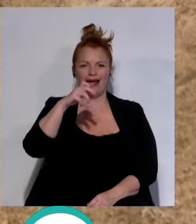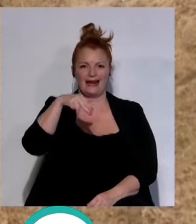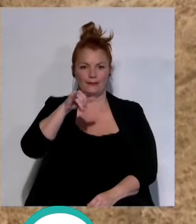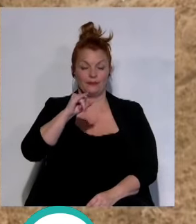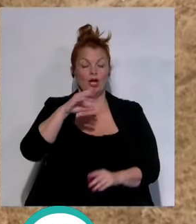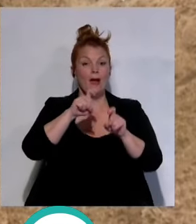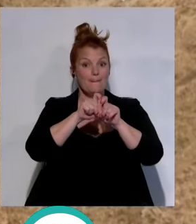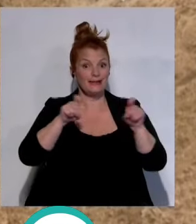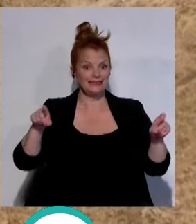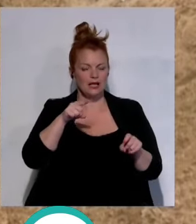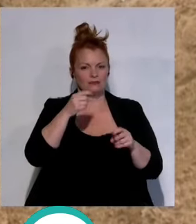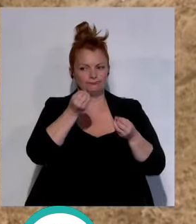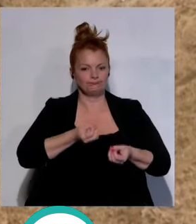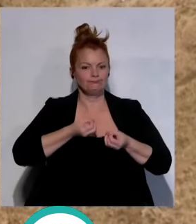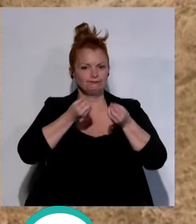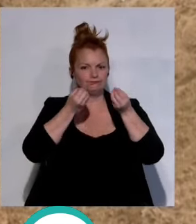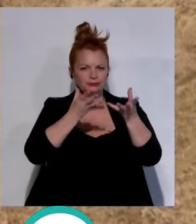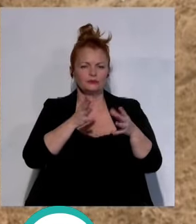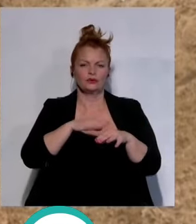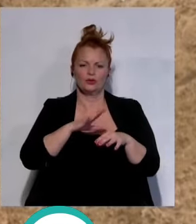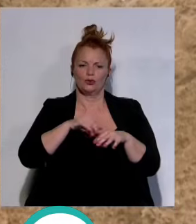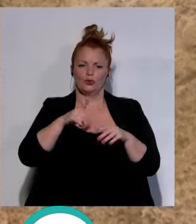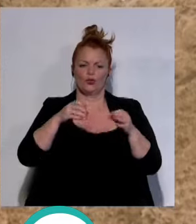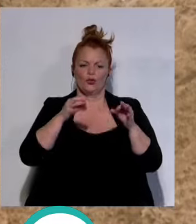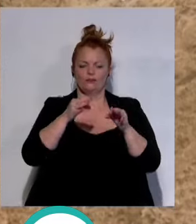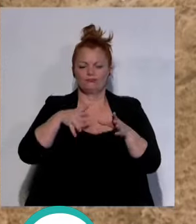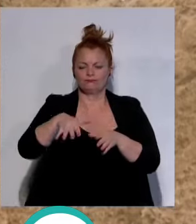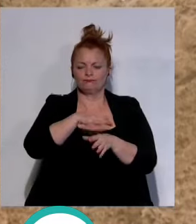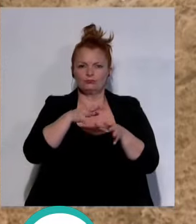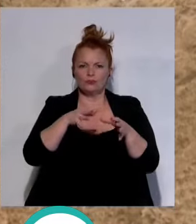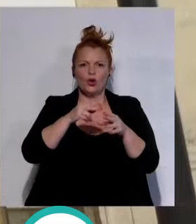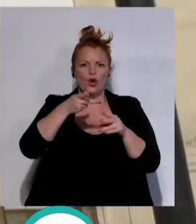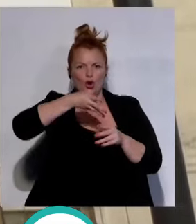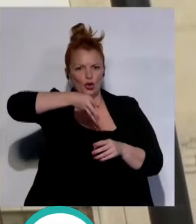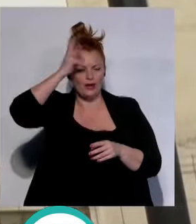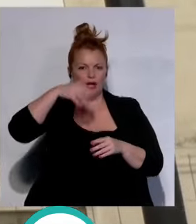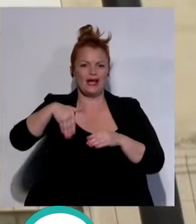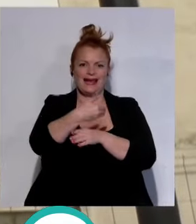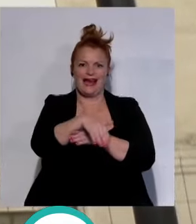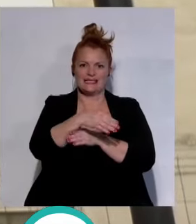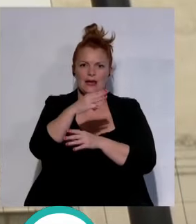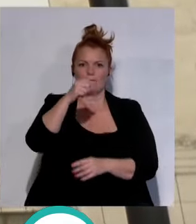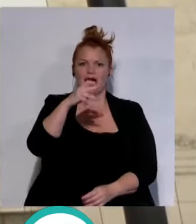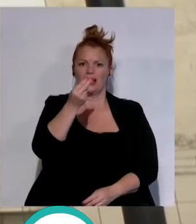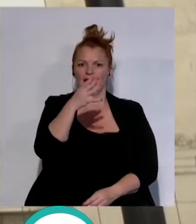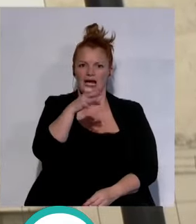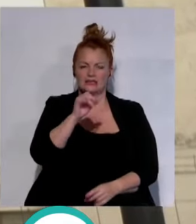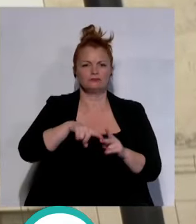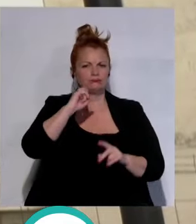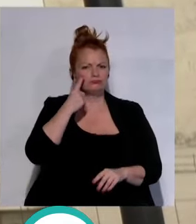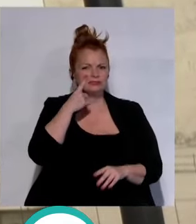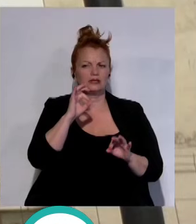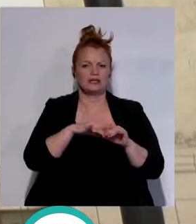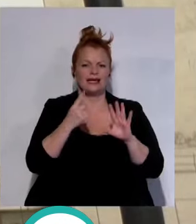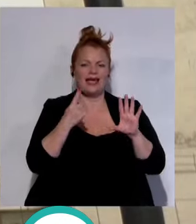Procasa ha sacado a la luz parte de una necrópolis romana en su obra de la calle Marqués de Coprani se han hallado hasta